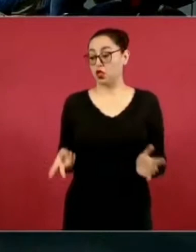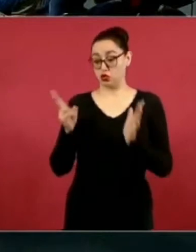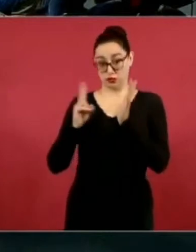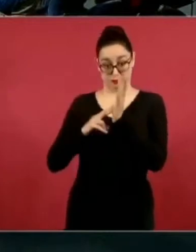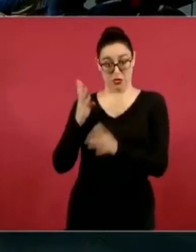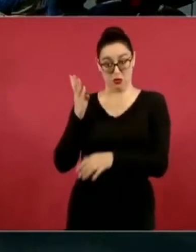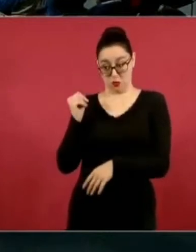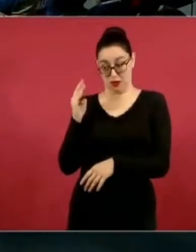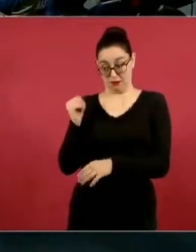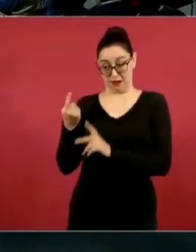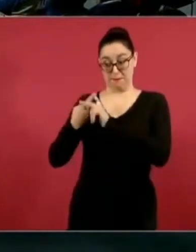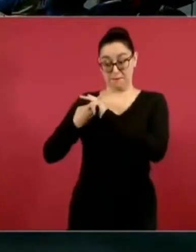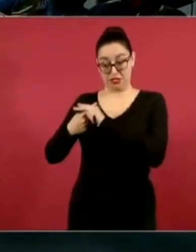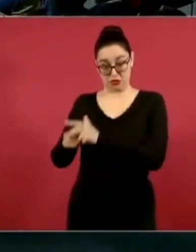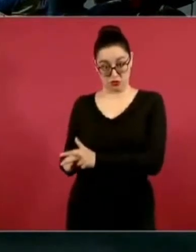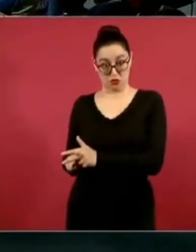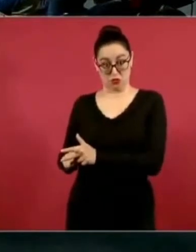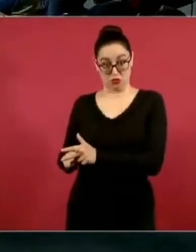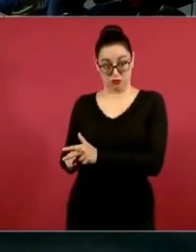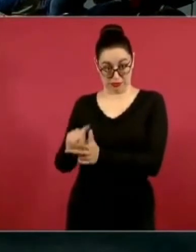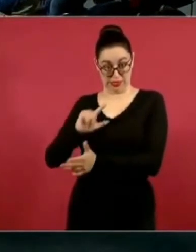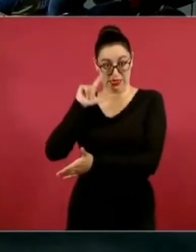son? Ayúdenme.